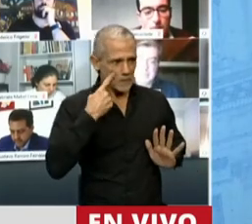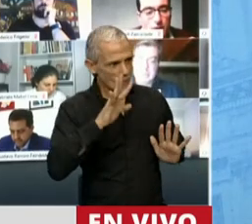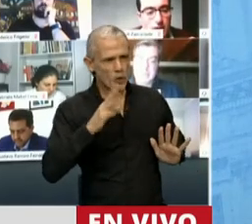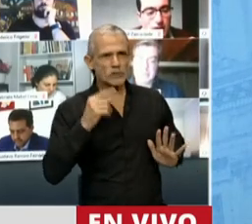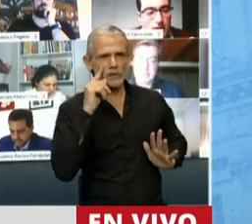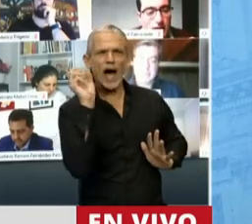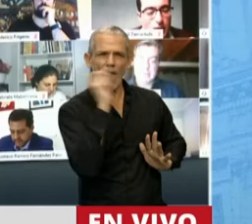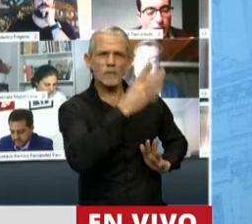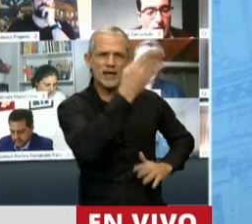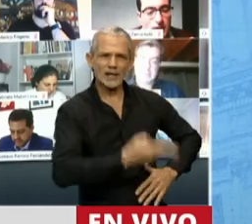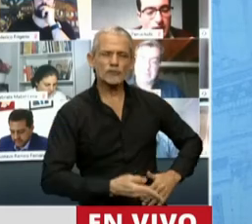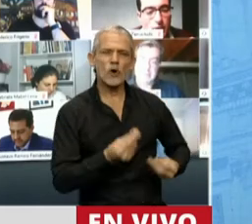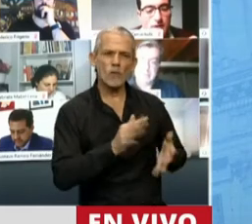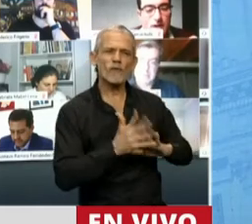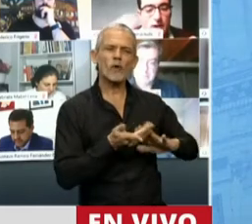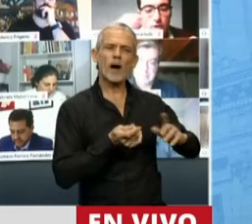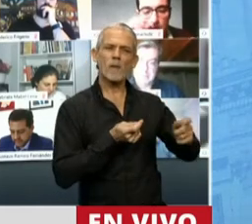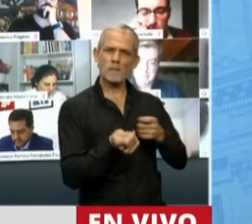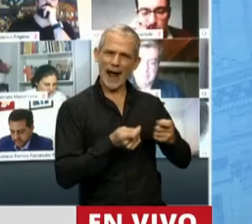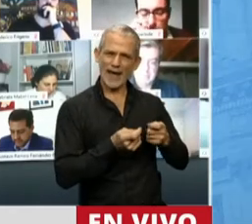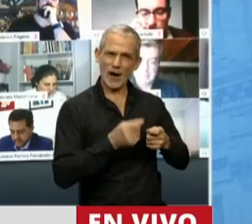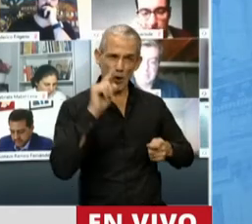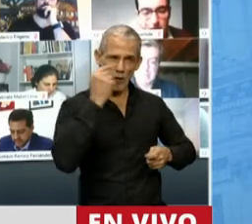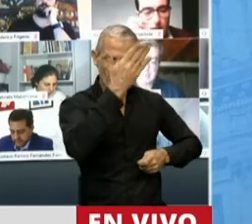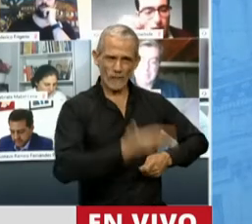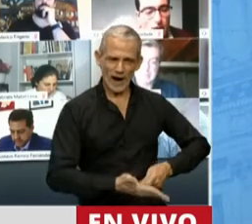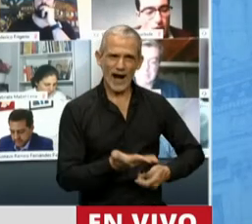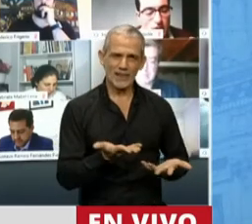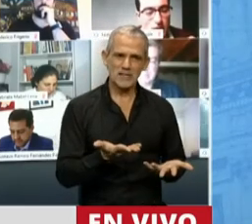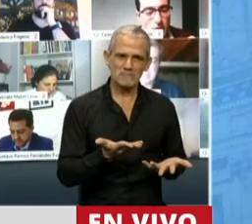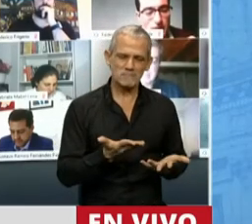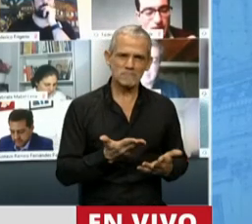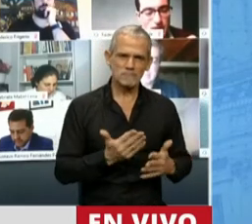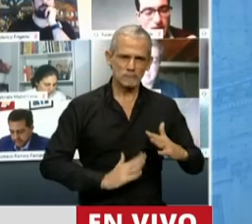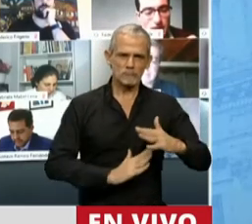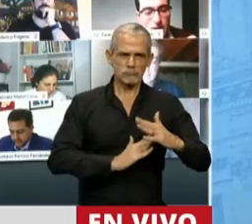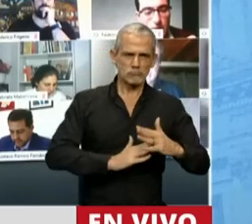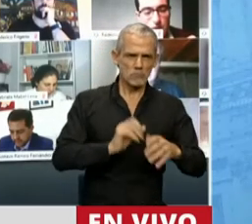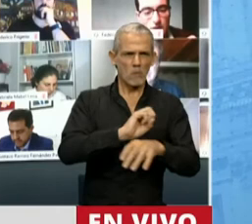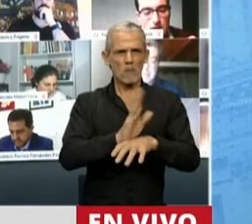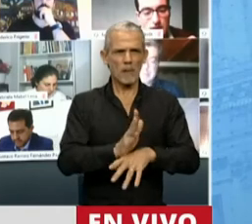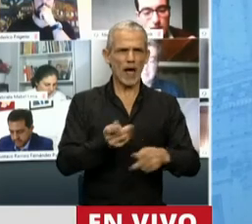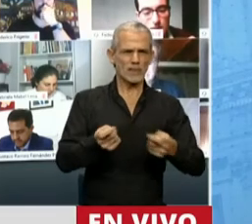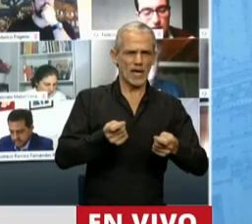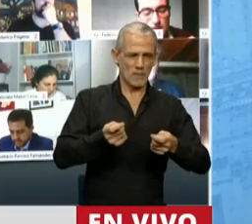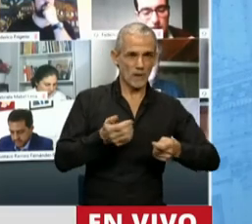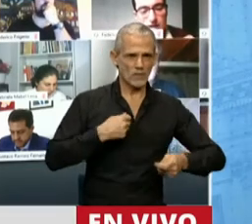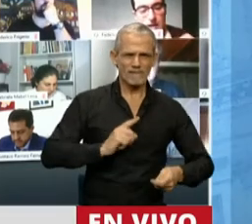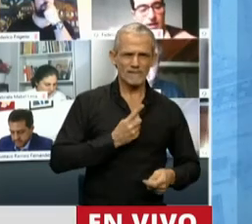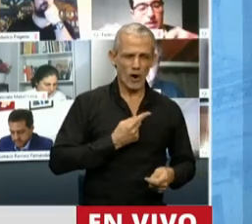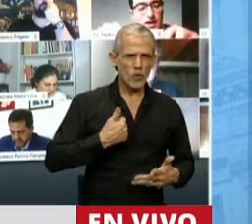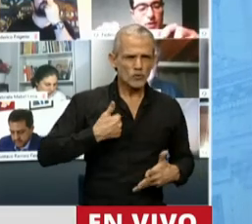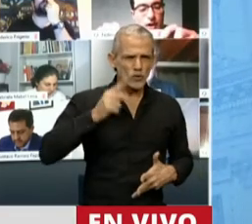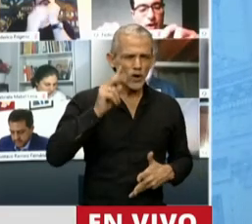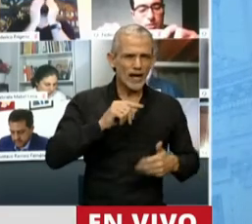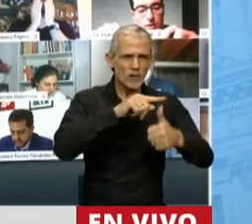admiro hasta el día de hoy, de cómo sigue manejándose frente a esta pandemia. Con orgullo he leído que Argentina es